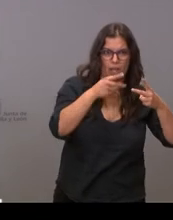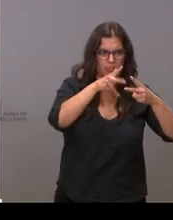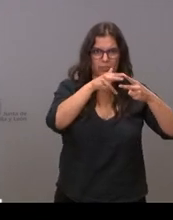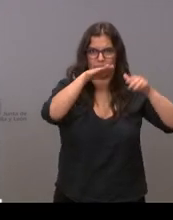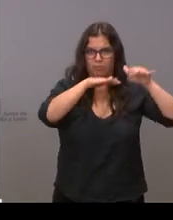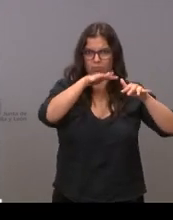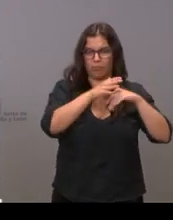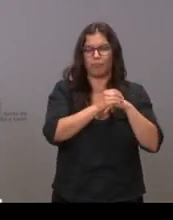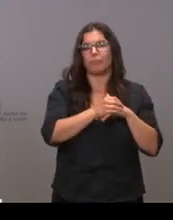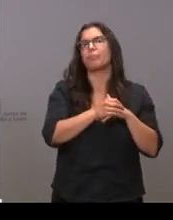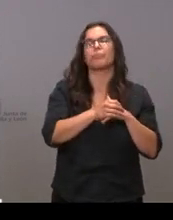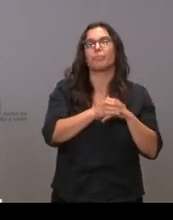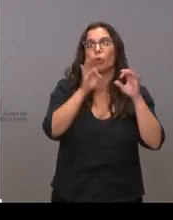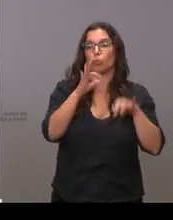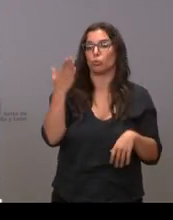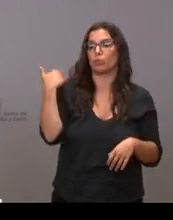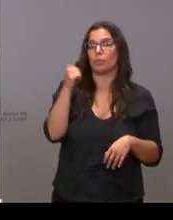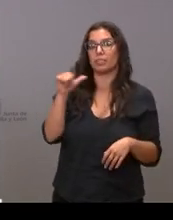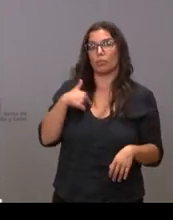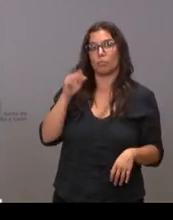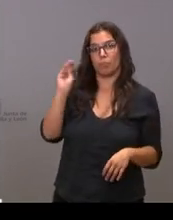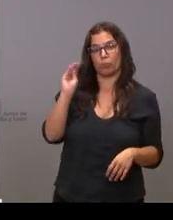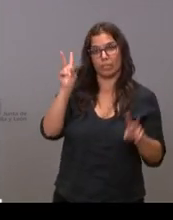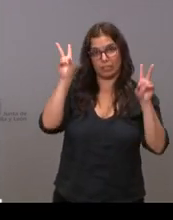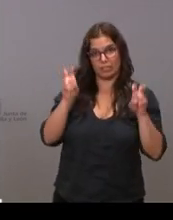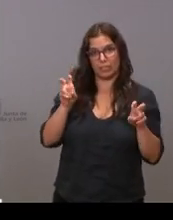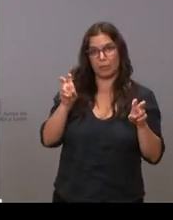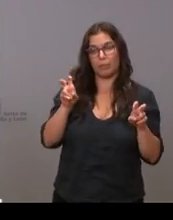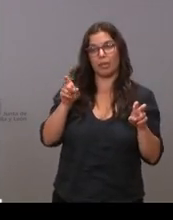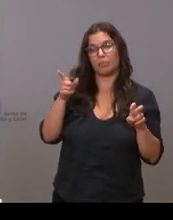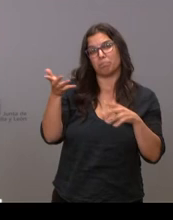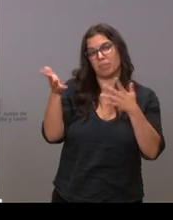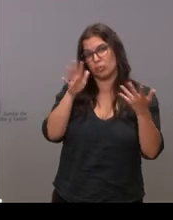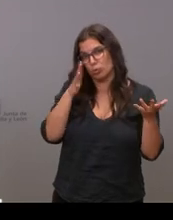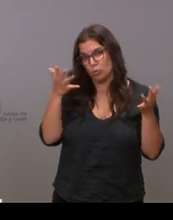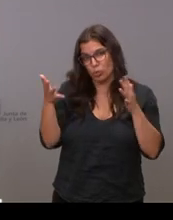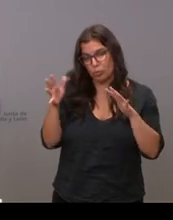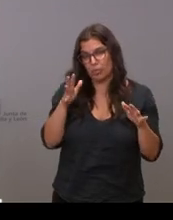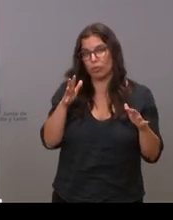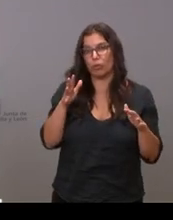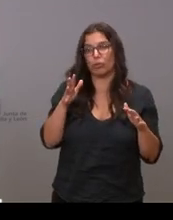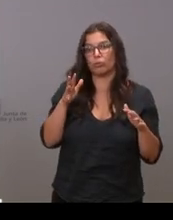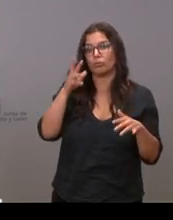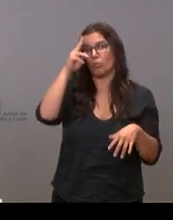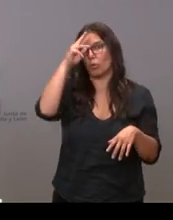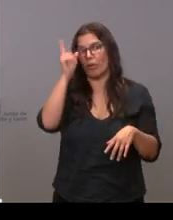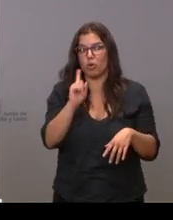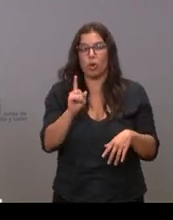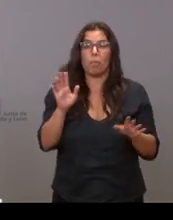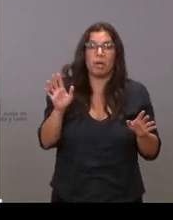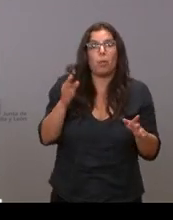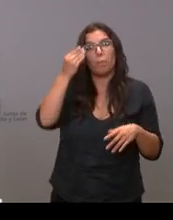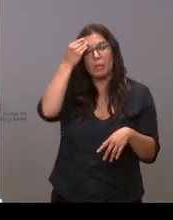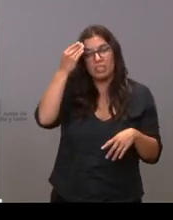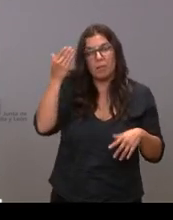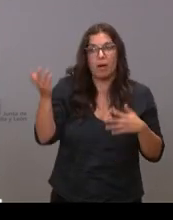semana le estaba preguntando por este tema la semana pasada y usted más o menos no es que nos estuviera preocupado por supuesto pero parece